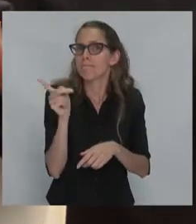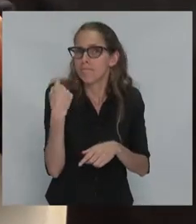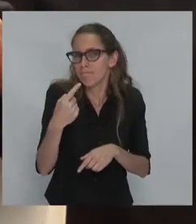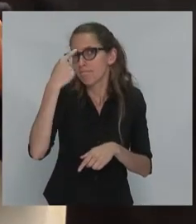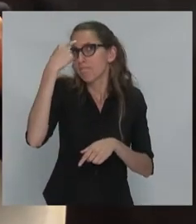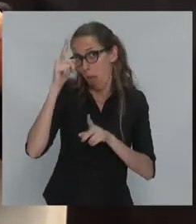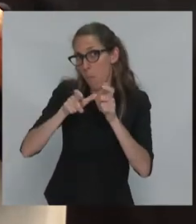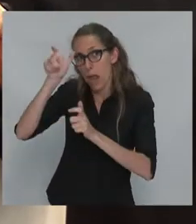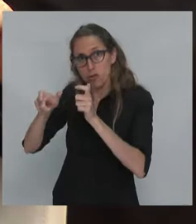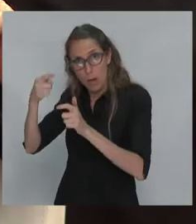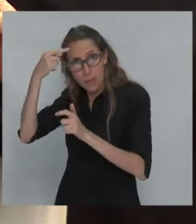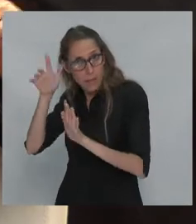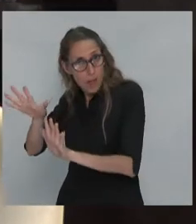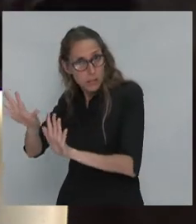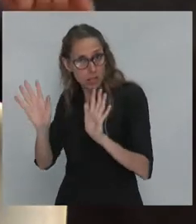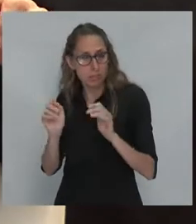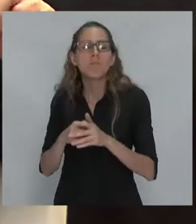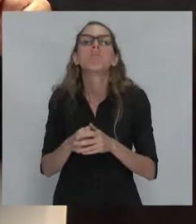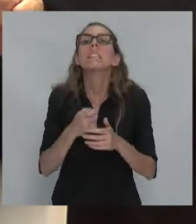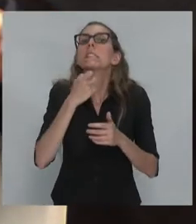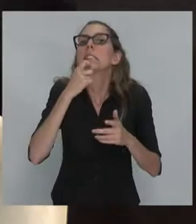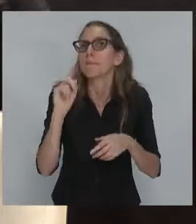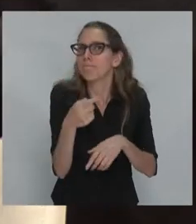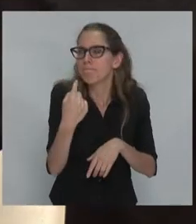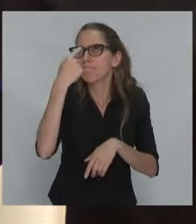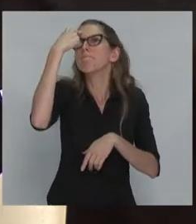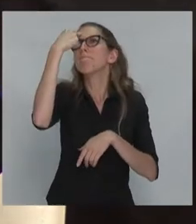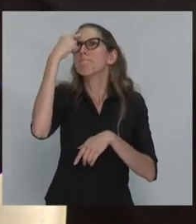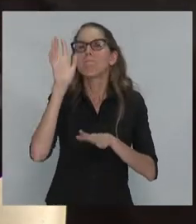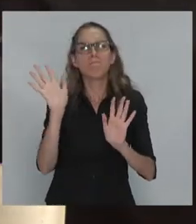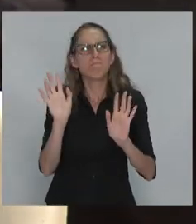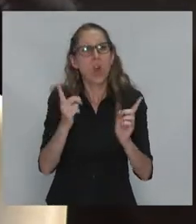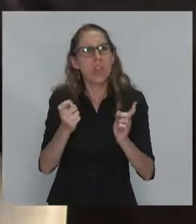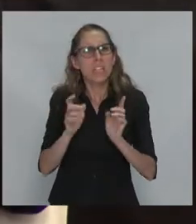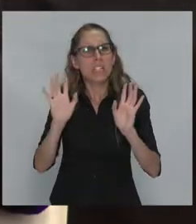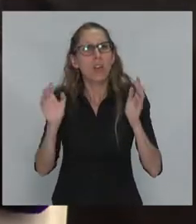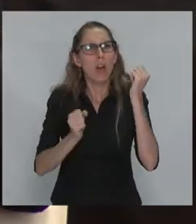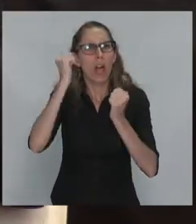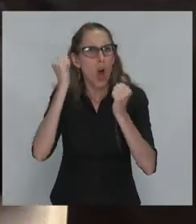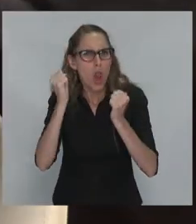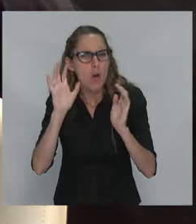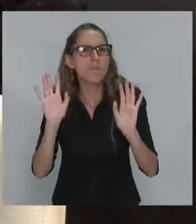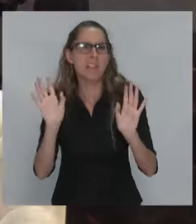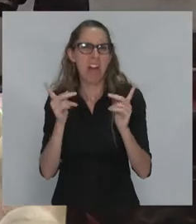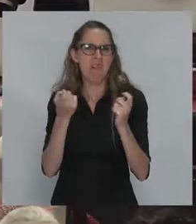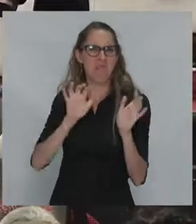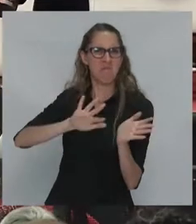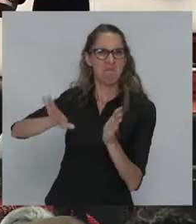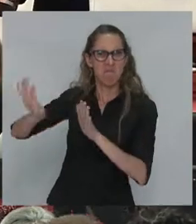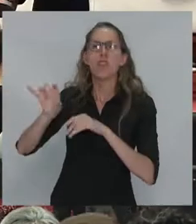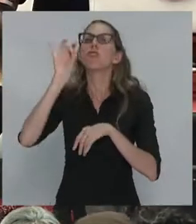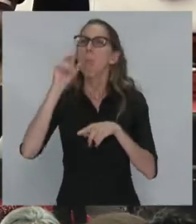mucha gente que piensa eso hoy, oye. Si se piensa que no se necesita la economía, que solamente la